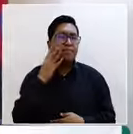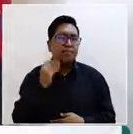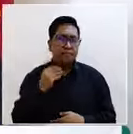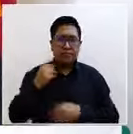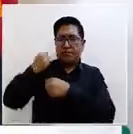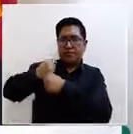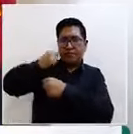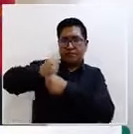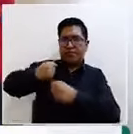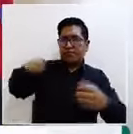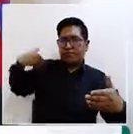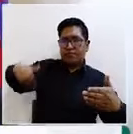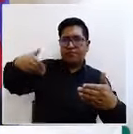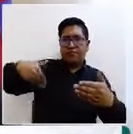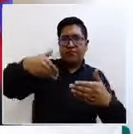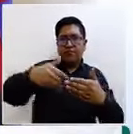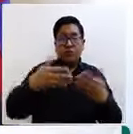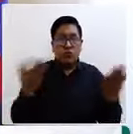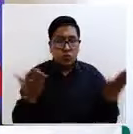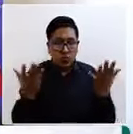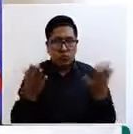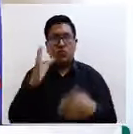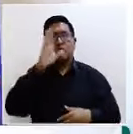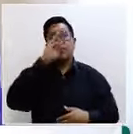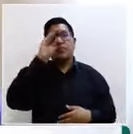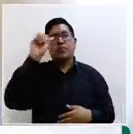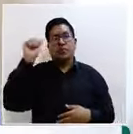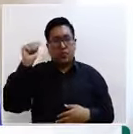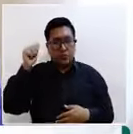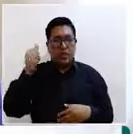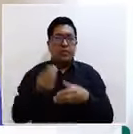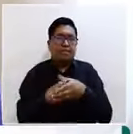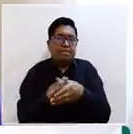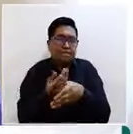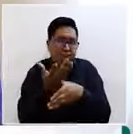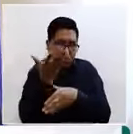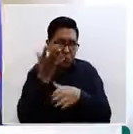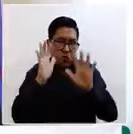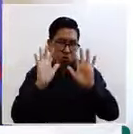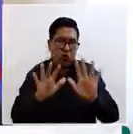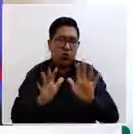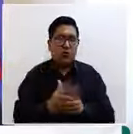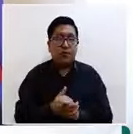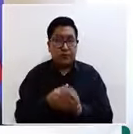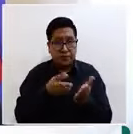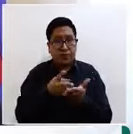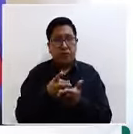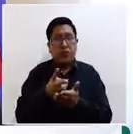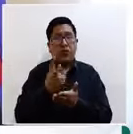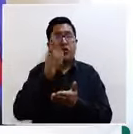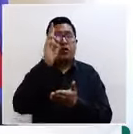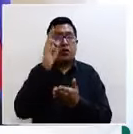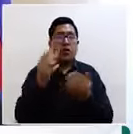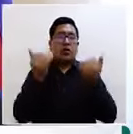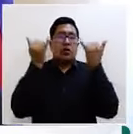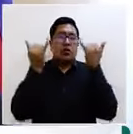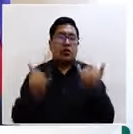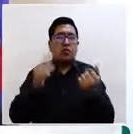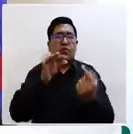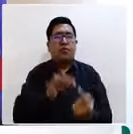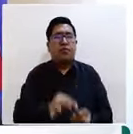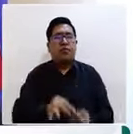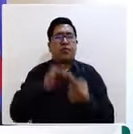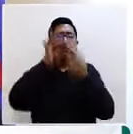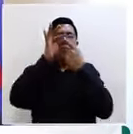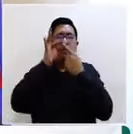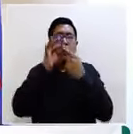trabajando en el departamento de Cochabamba, que debo resaltar una especial participación